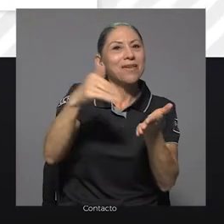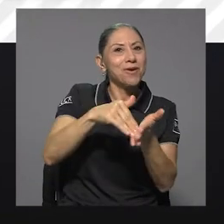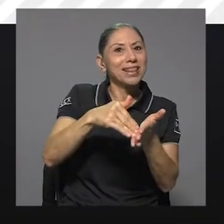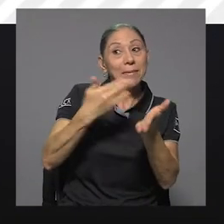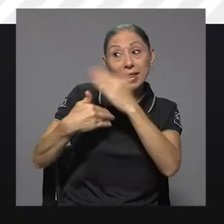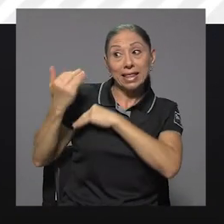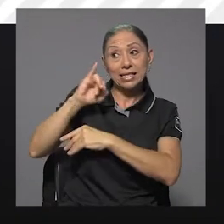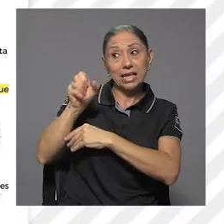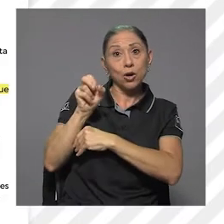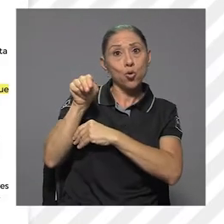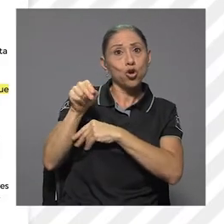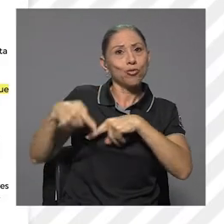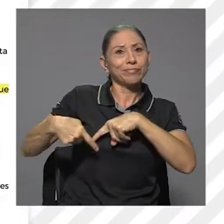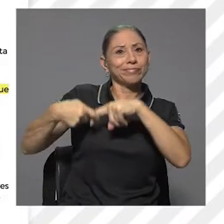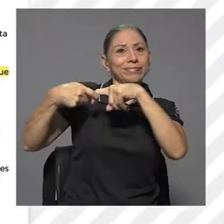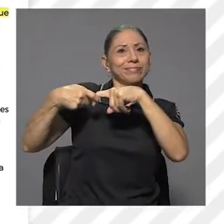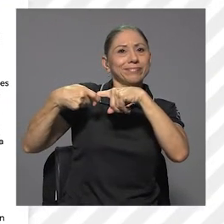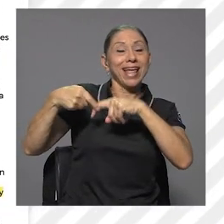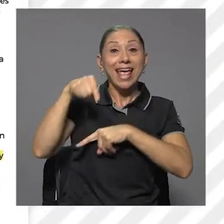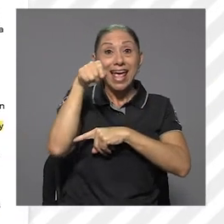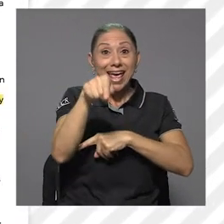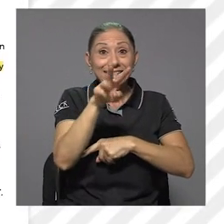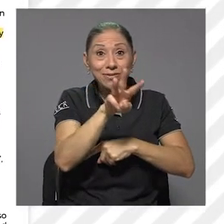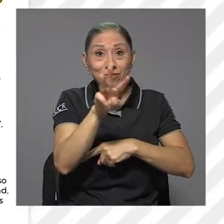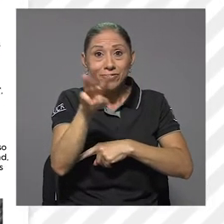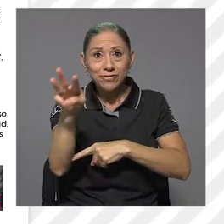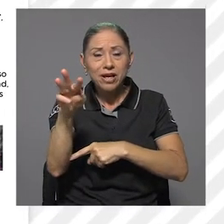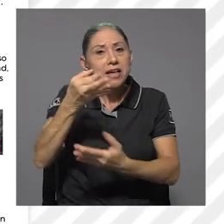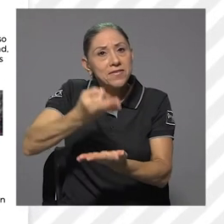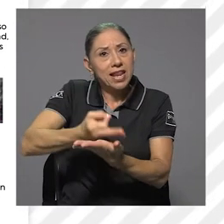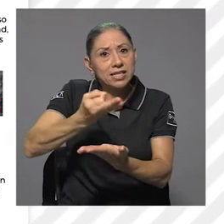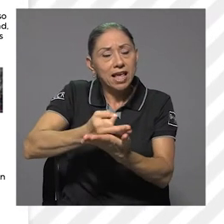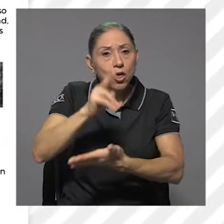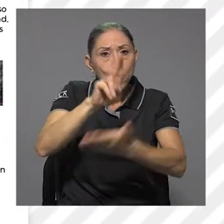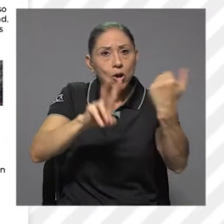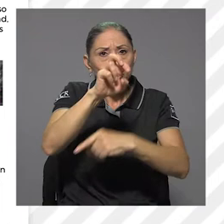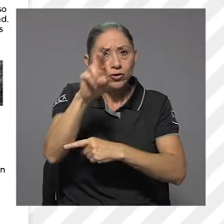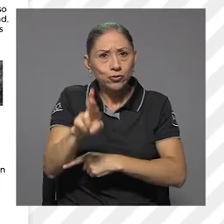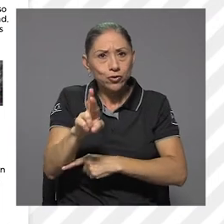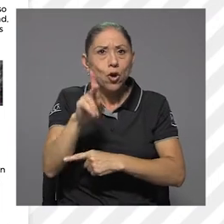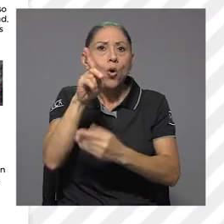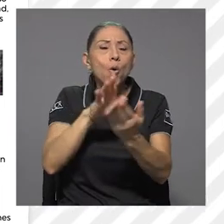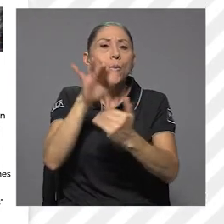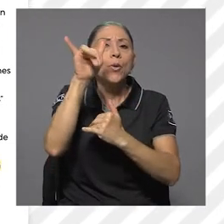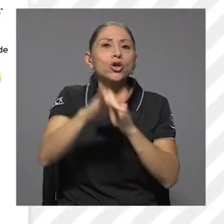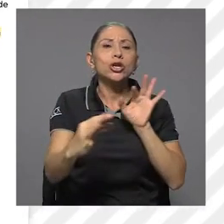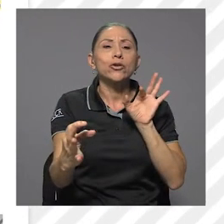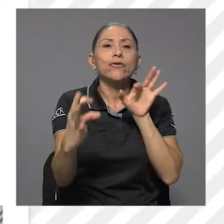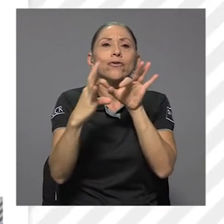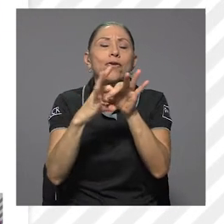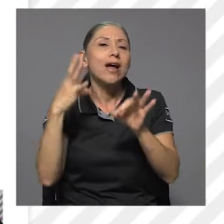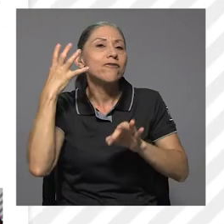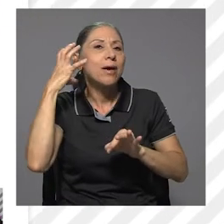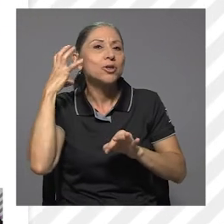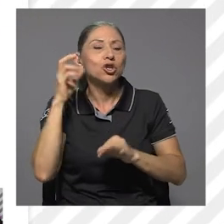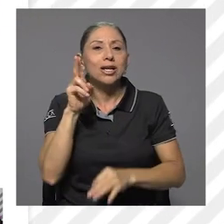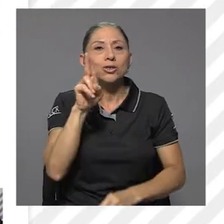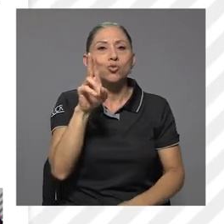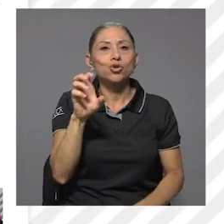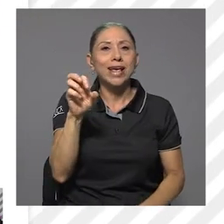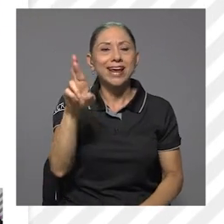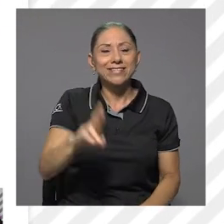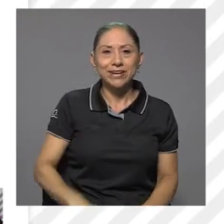del presente año. Este espacio, financiado por la Universidad de Costa Rica, opera como un proyecto afiliado a las radioemisoras